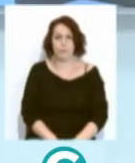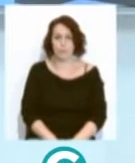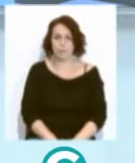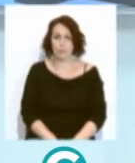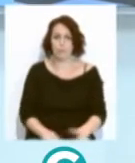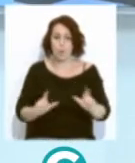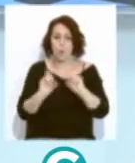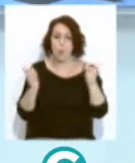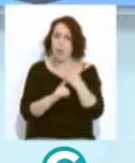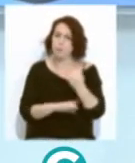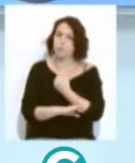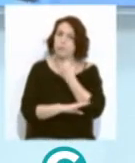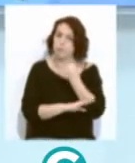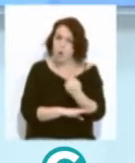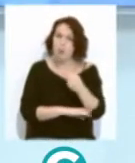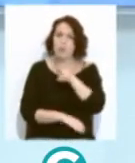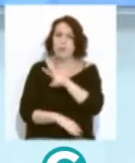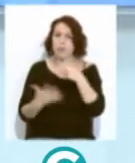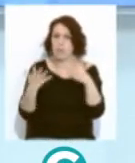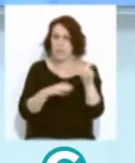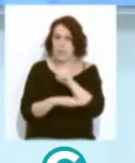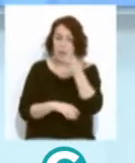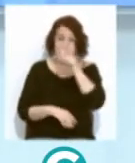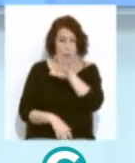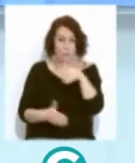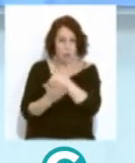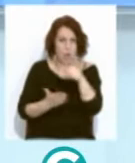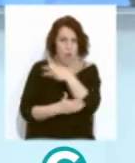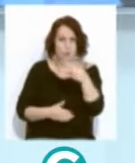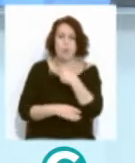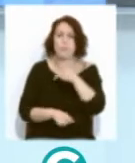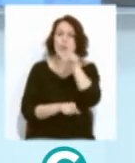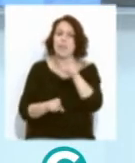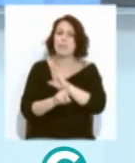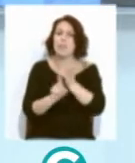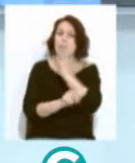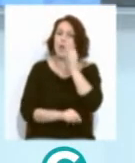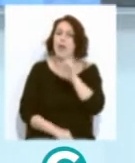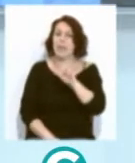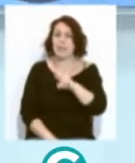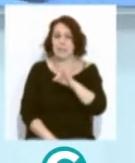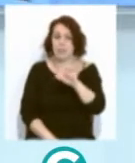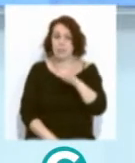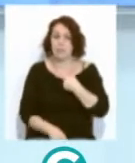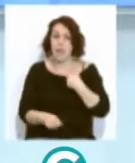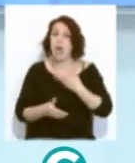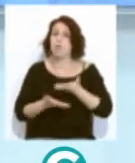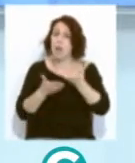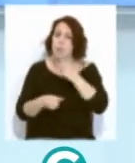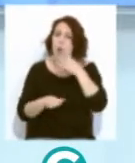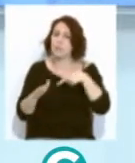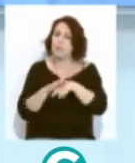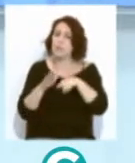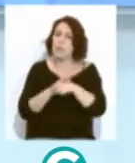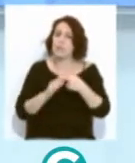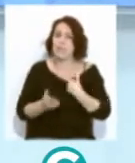Y la Junta apoya con 270,5 millones de euros a los afectados por ERTE. Esta ayuda gestionada por el Servicio Andaluz de